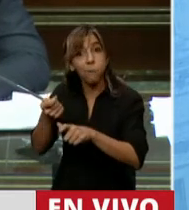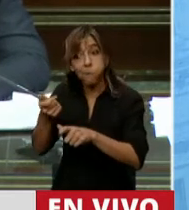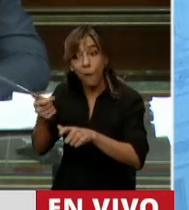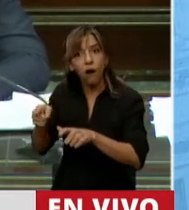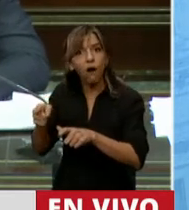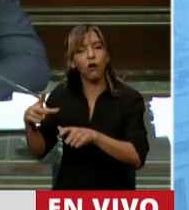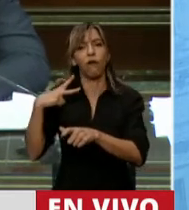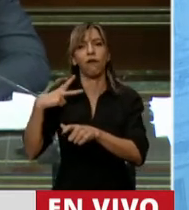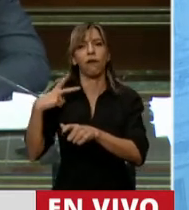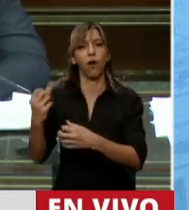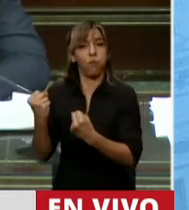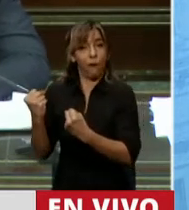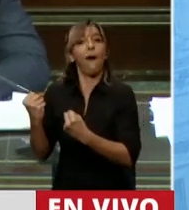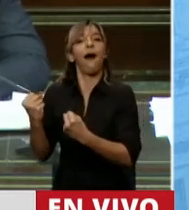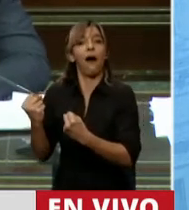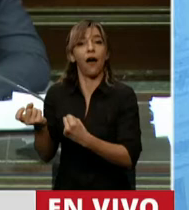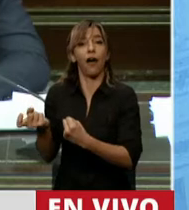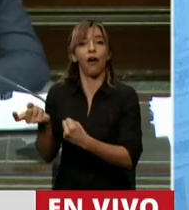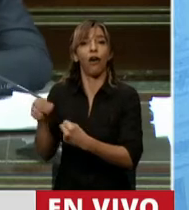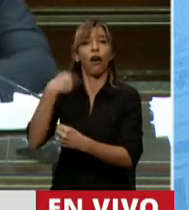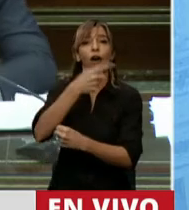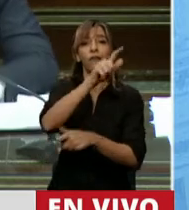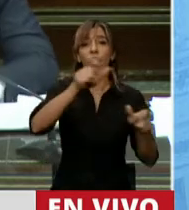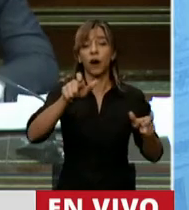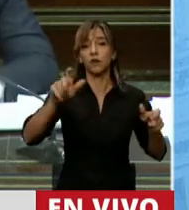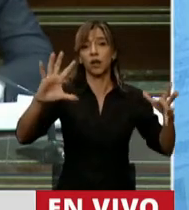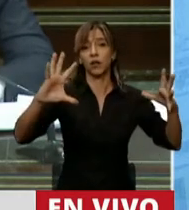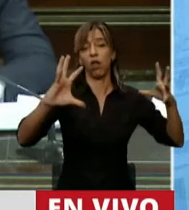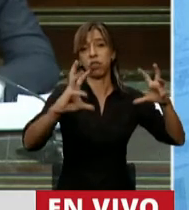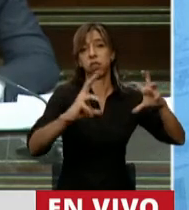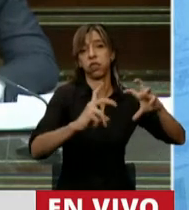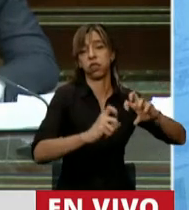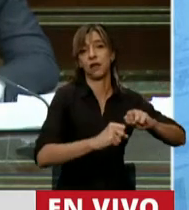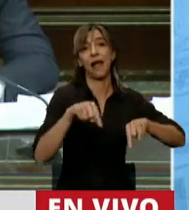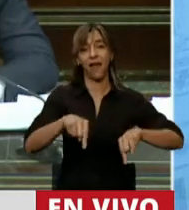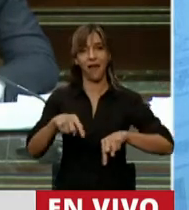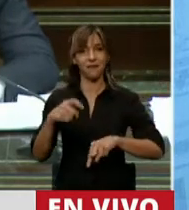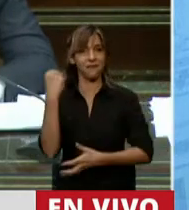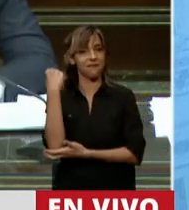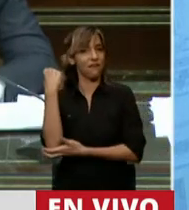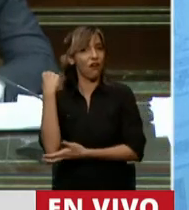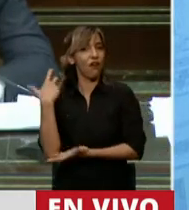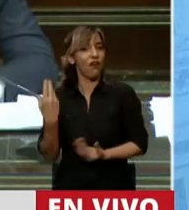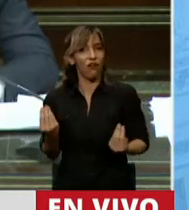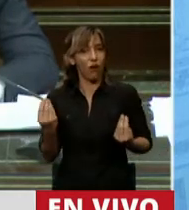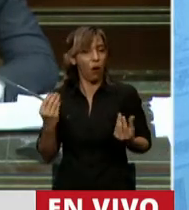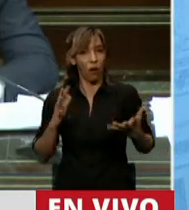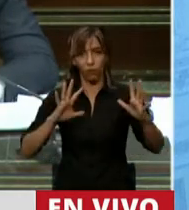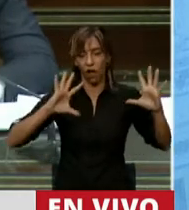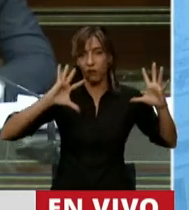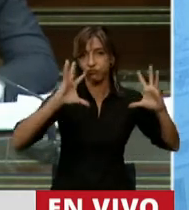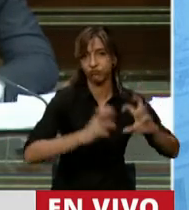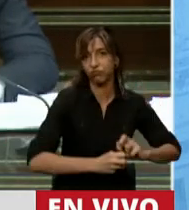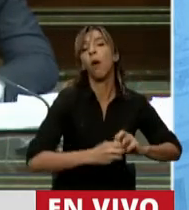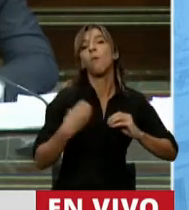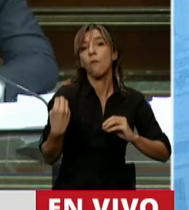Y en esa idea de un mercado o de un libre mercado o de una economía de libre mercado que en función del consumo y del